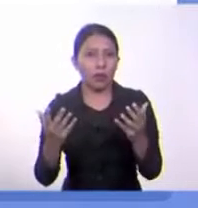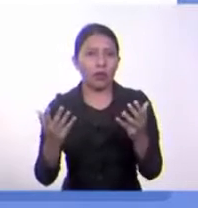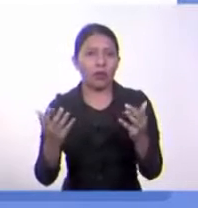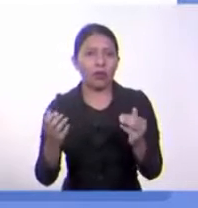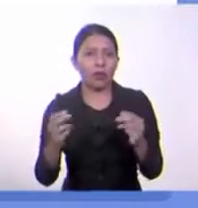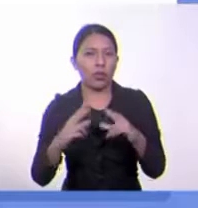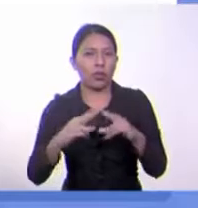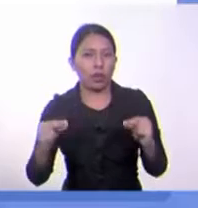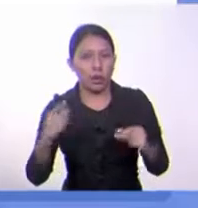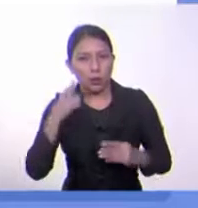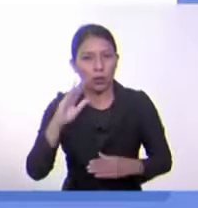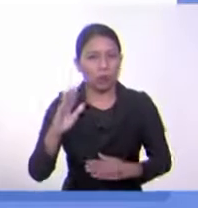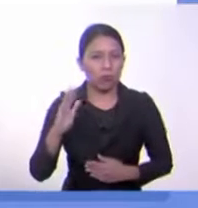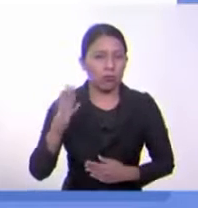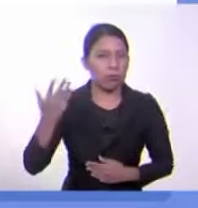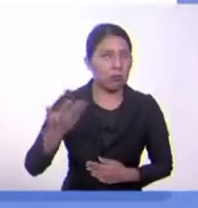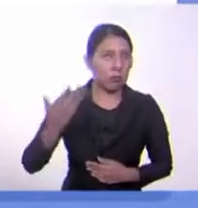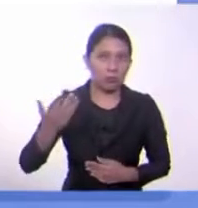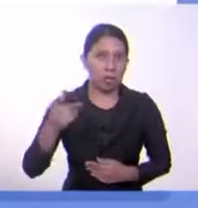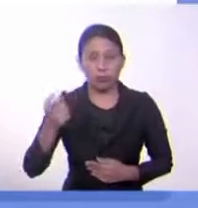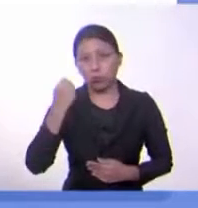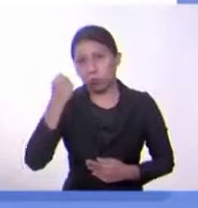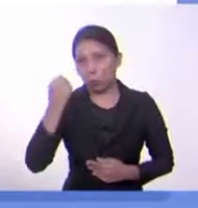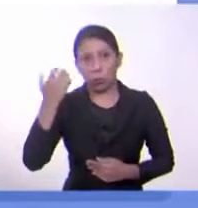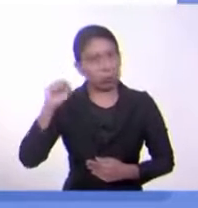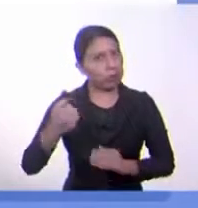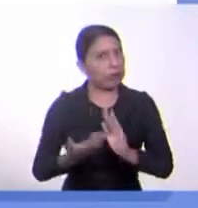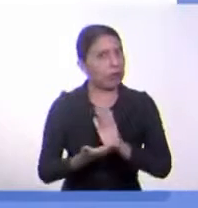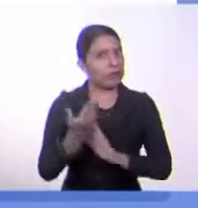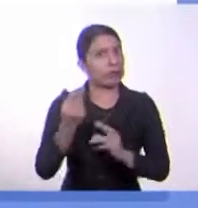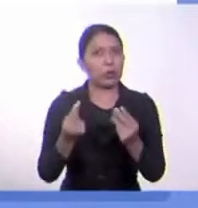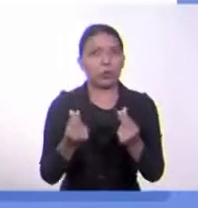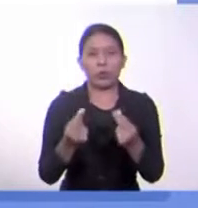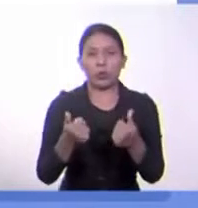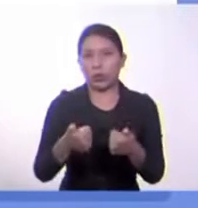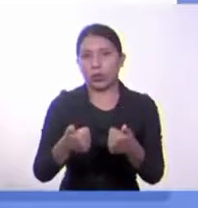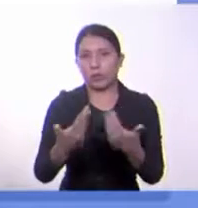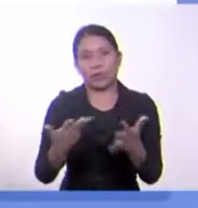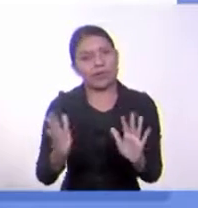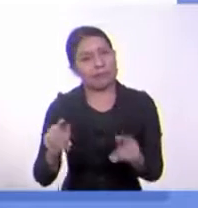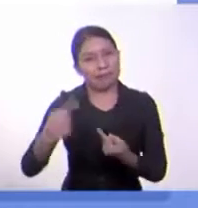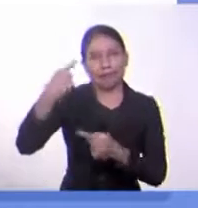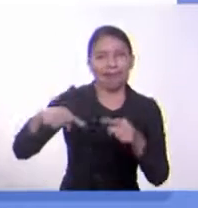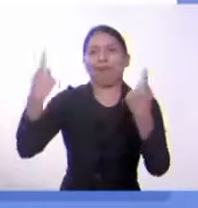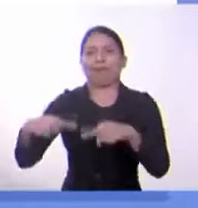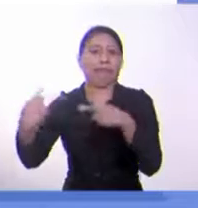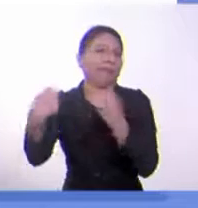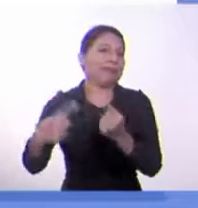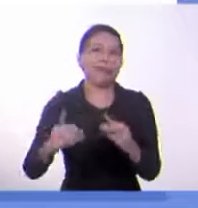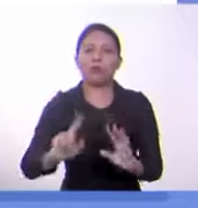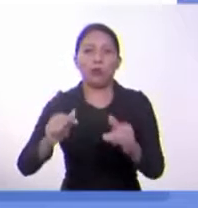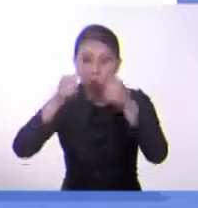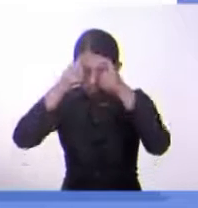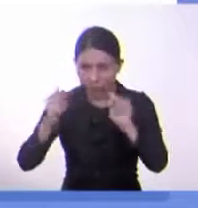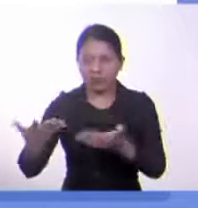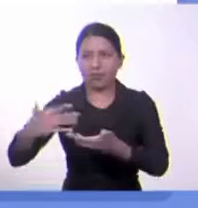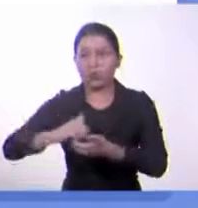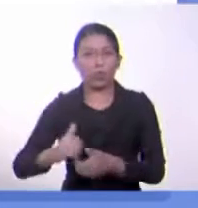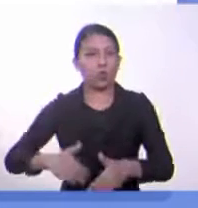hubiera sido muy importante para el desarrollo económico y sin duda hubiera convertido a Centroamérica en una potencia